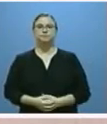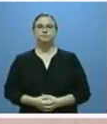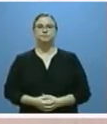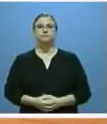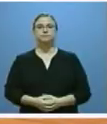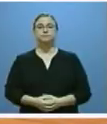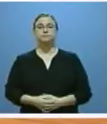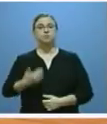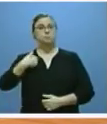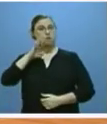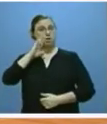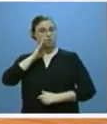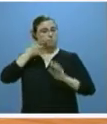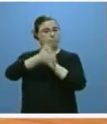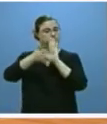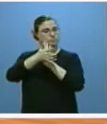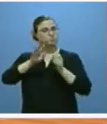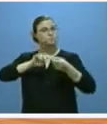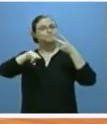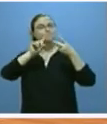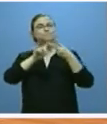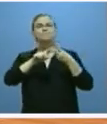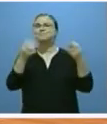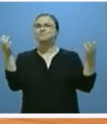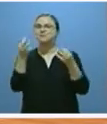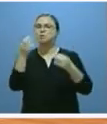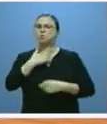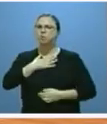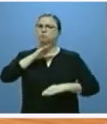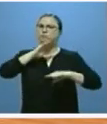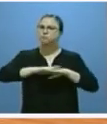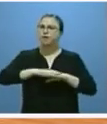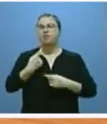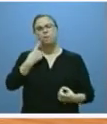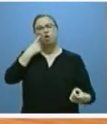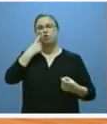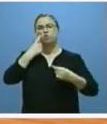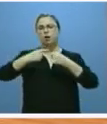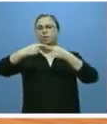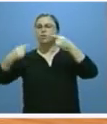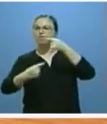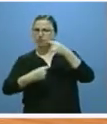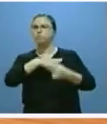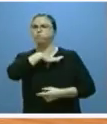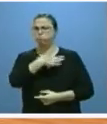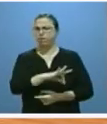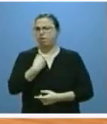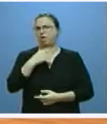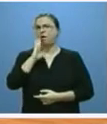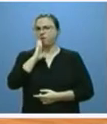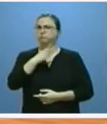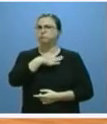Lo anterior es perfectamente compatible en segundo lugar con el cumplimiento de nuestras obligaciones de control del déficit. Castilla y León